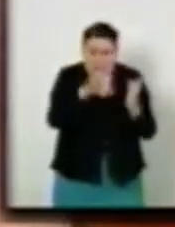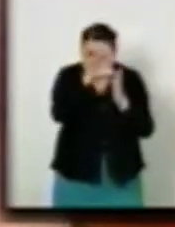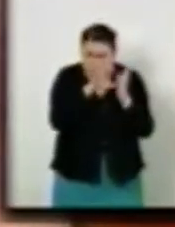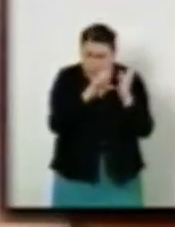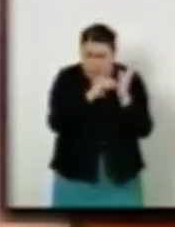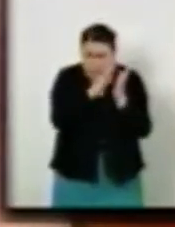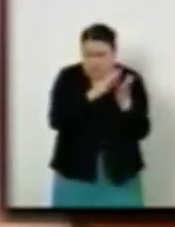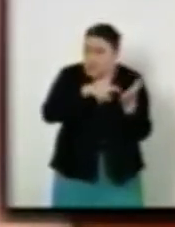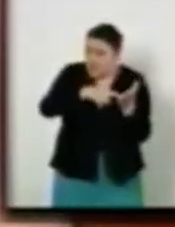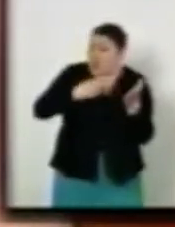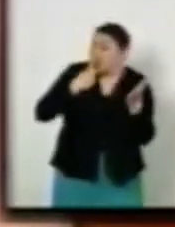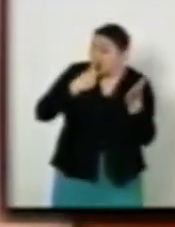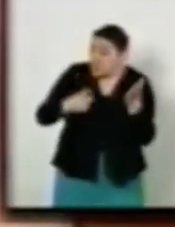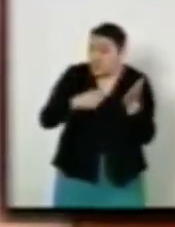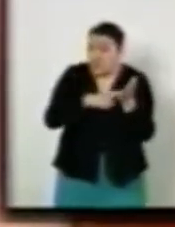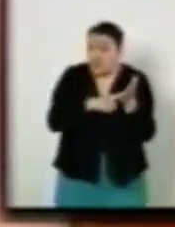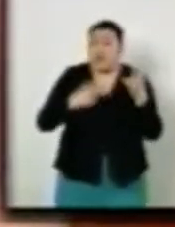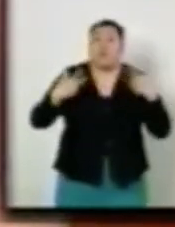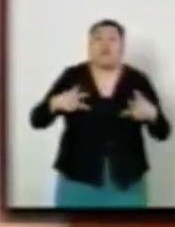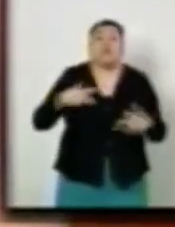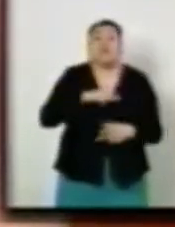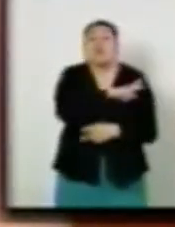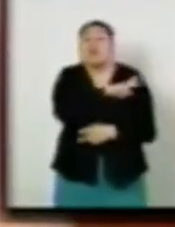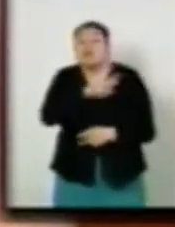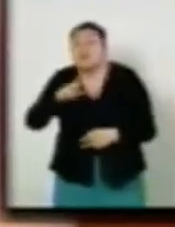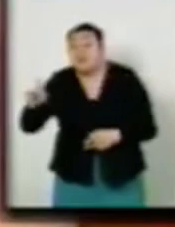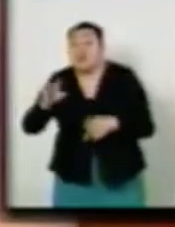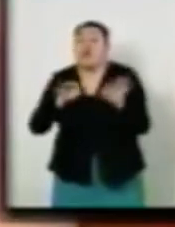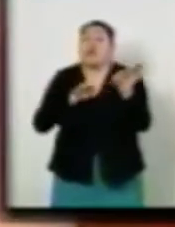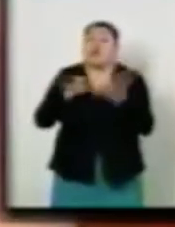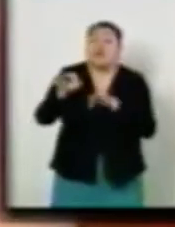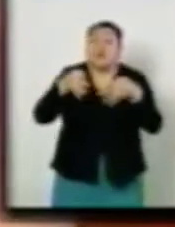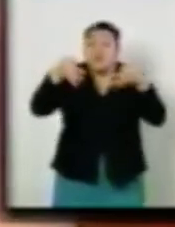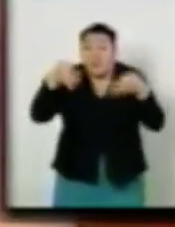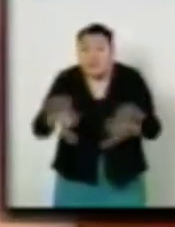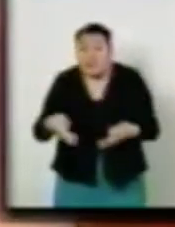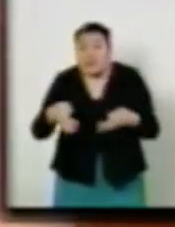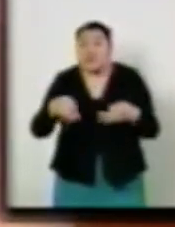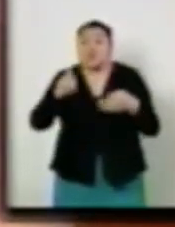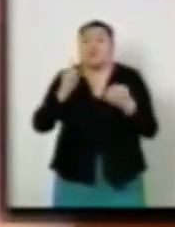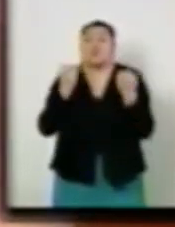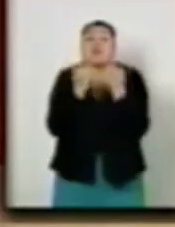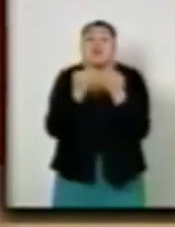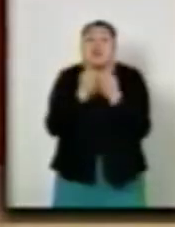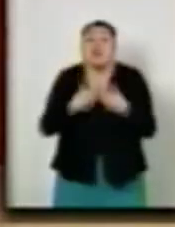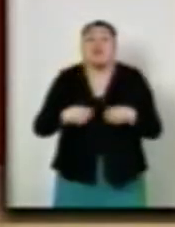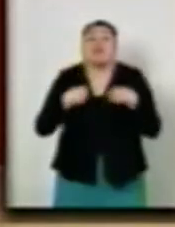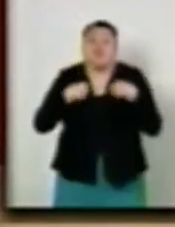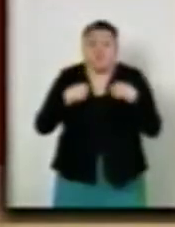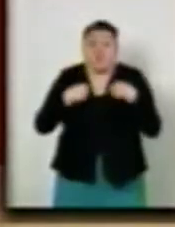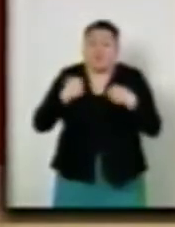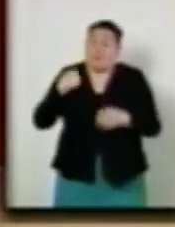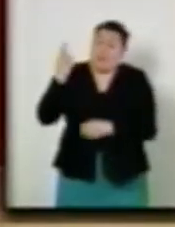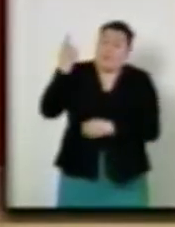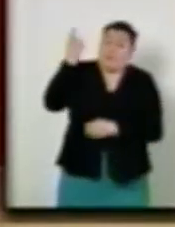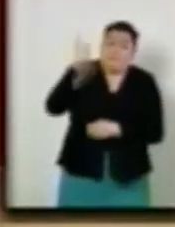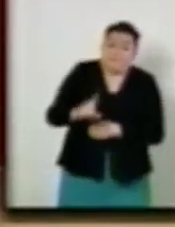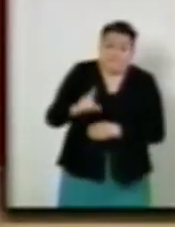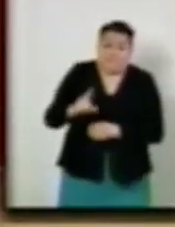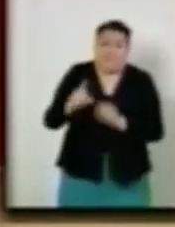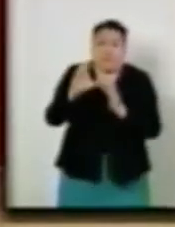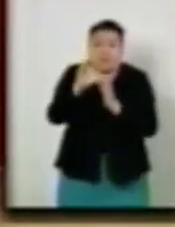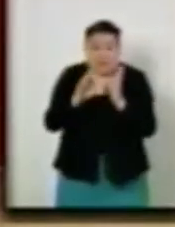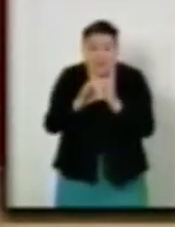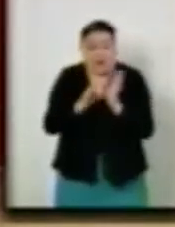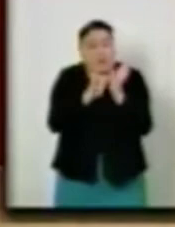Política establece el derecho de toda persona tiene un trabajo digno y socialmente útil y mandata el Congreso